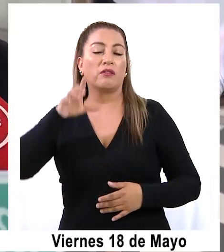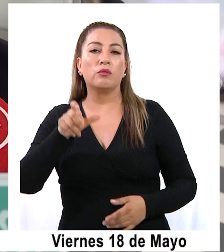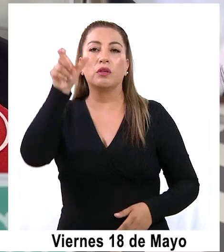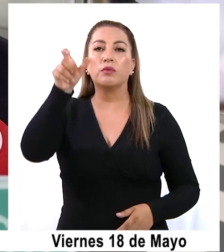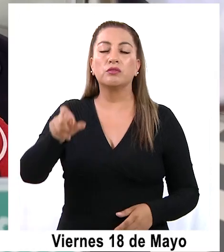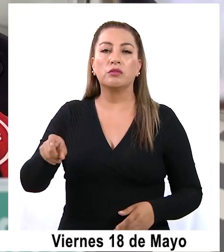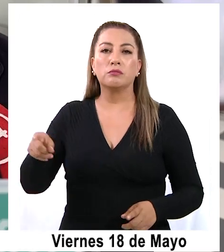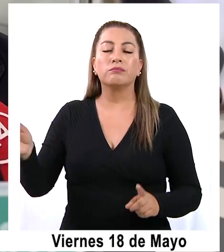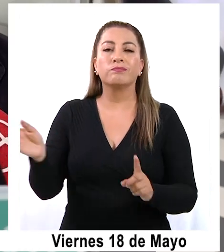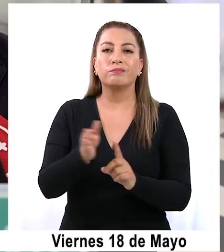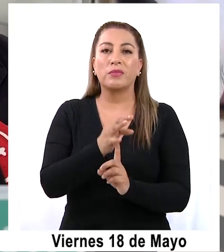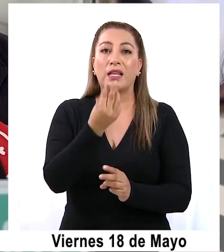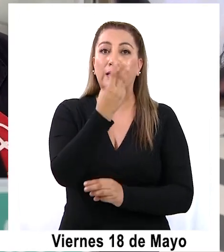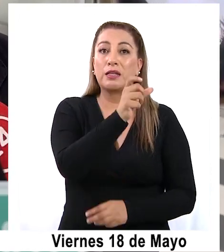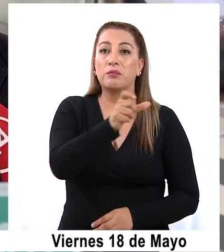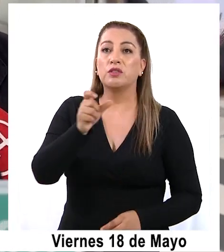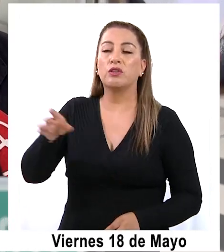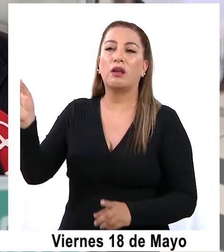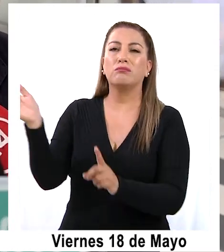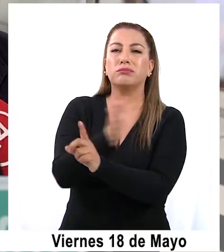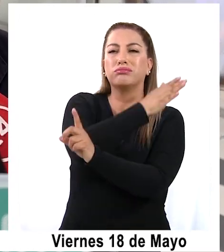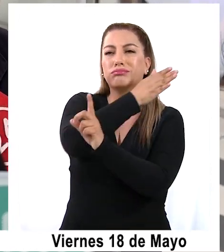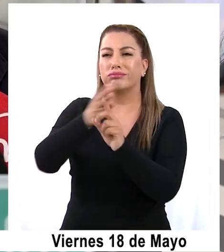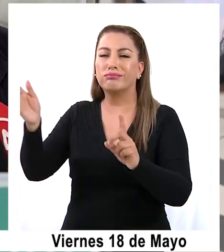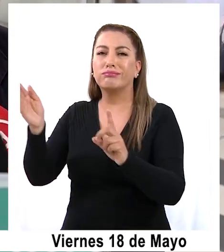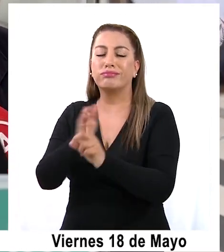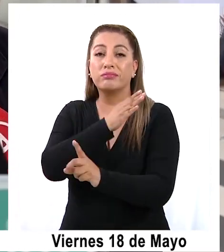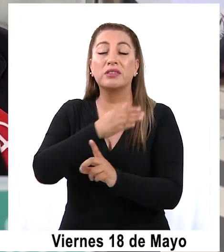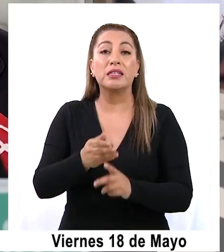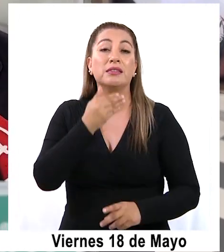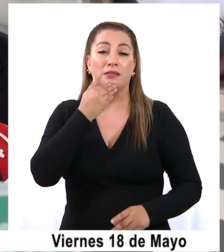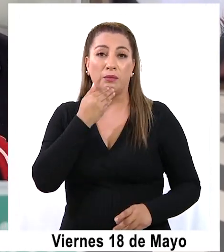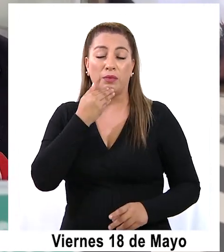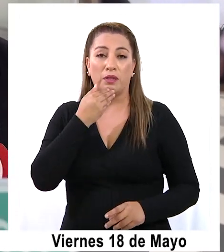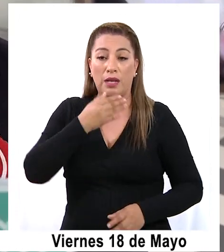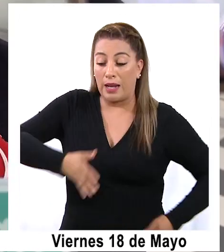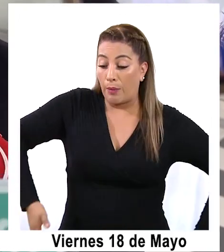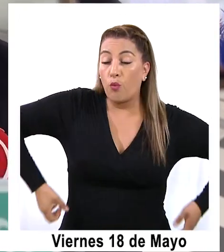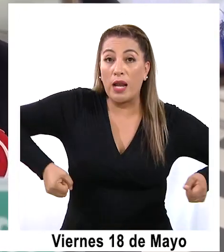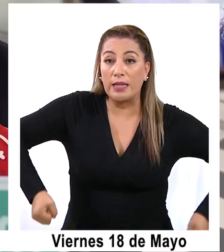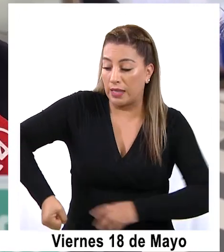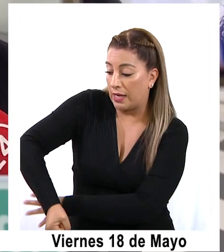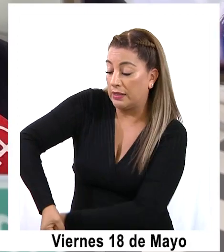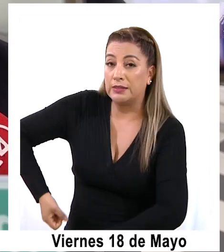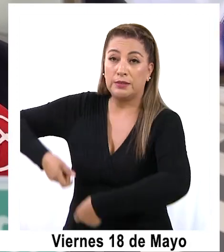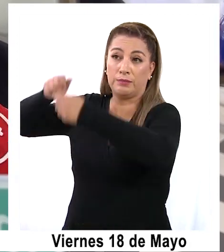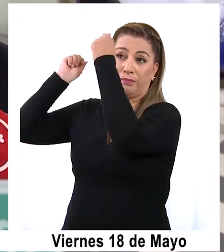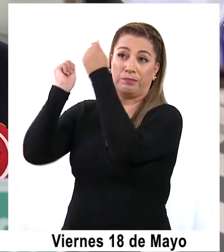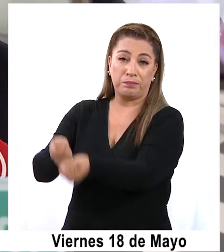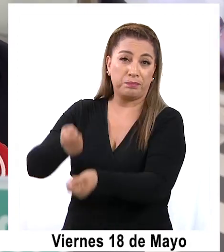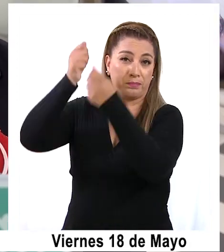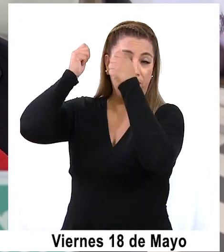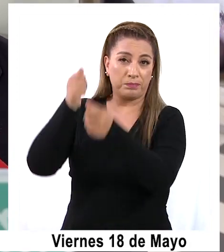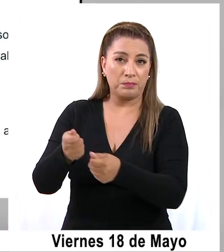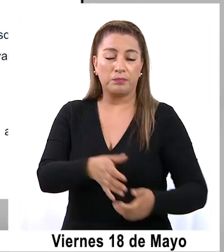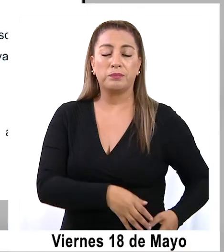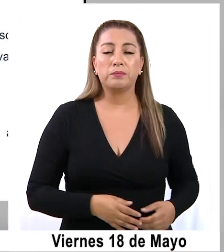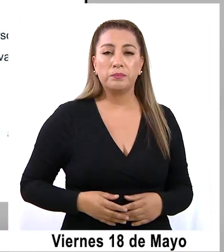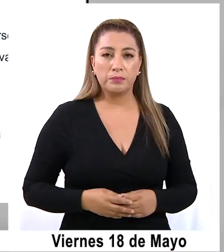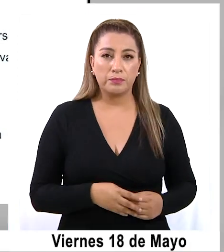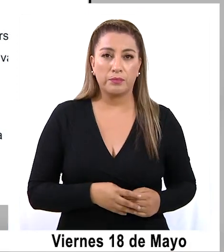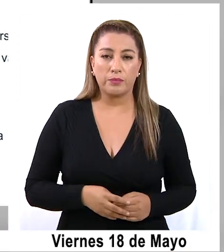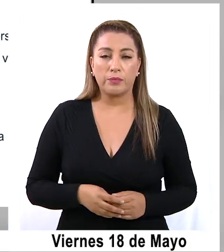víctima fue golpeada por estos tres individuos en reiteradas ocasiones, incluso siendo golpeada con las propias muletas que esta víctima utilizaba para su desplazamiento.